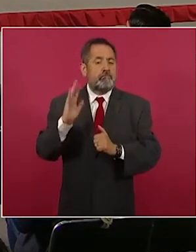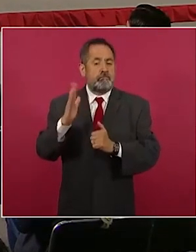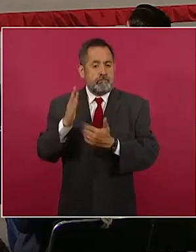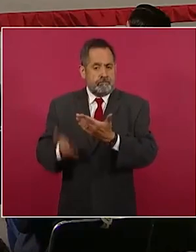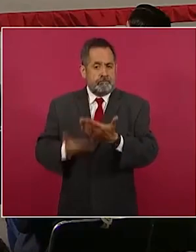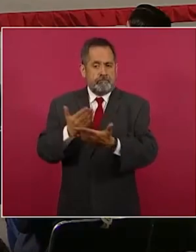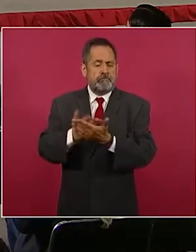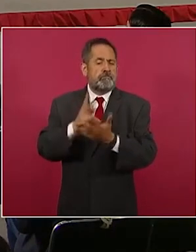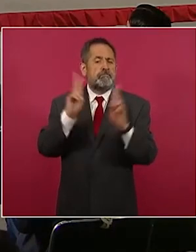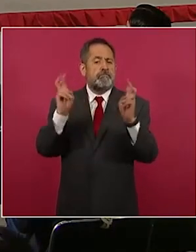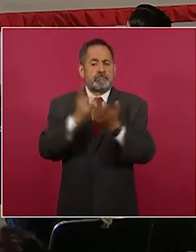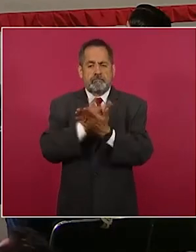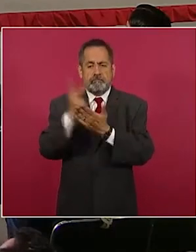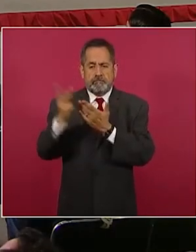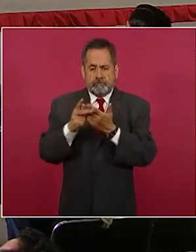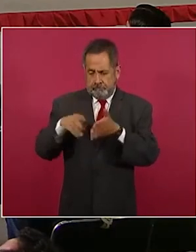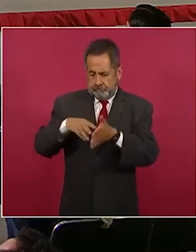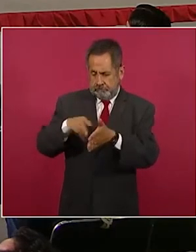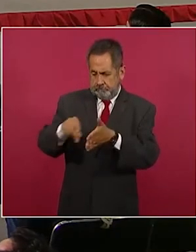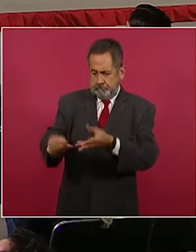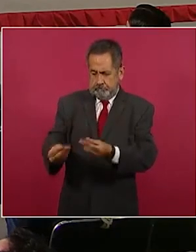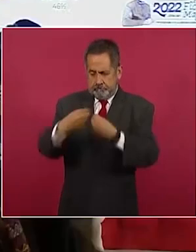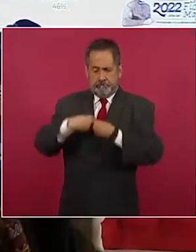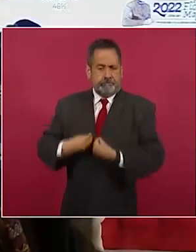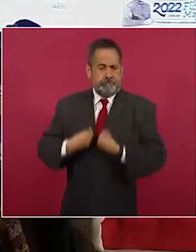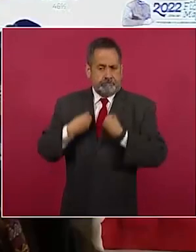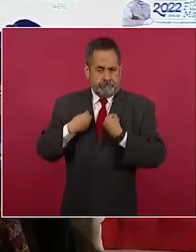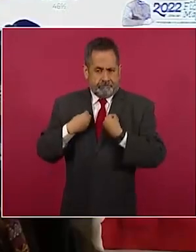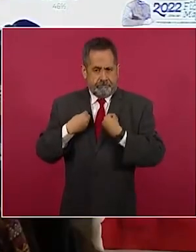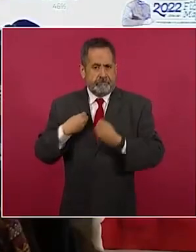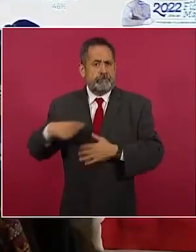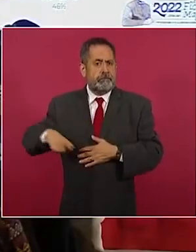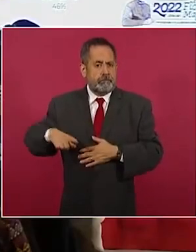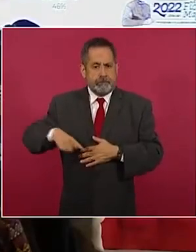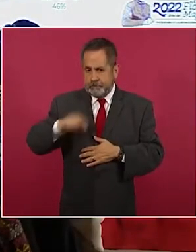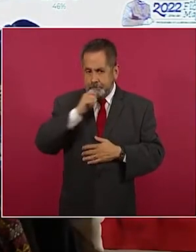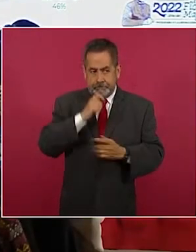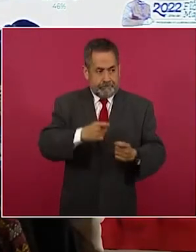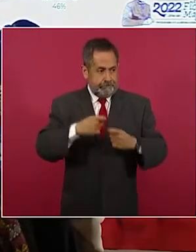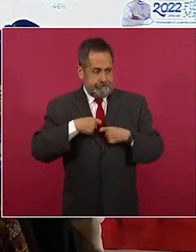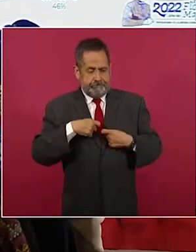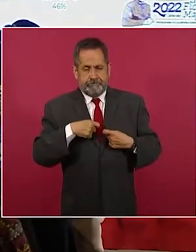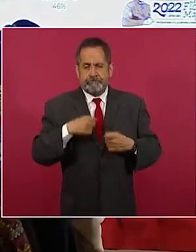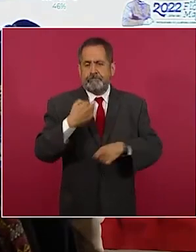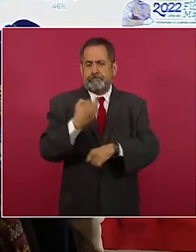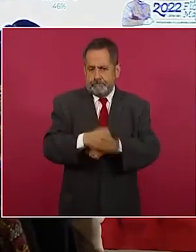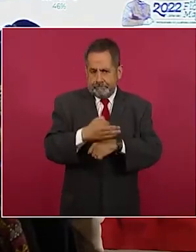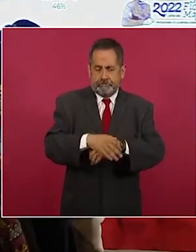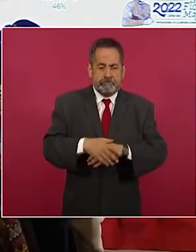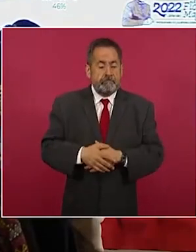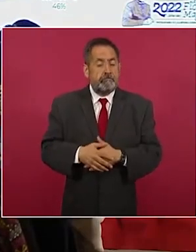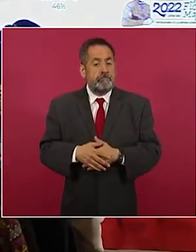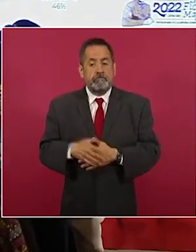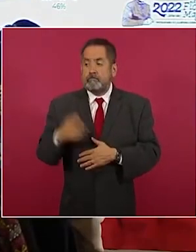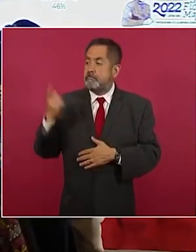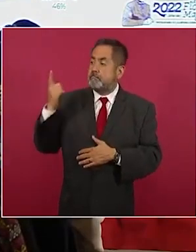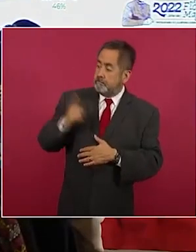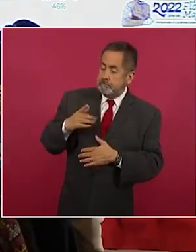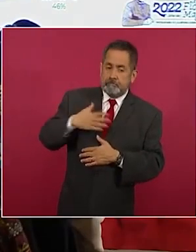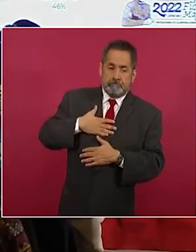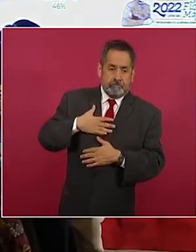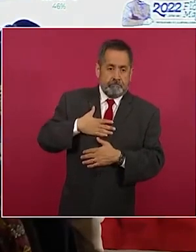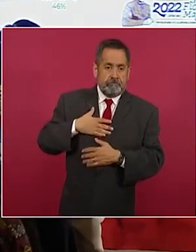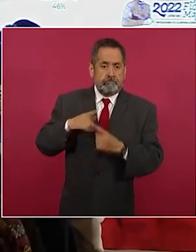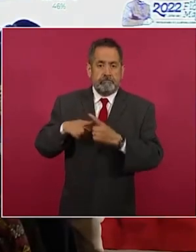programa Sembrando Vida, estábamos todavía como gobierno en transición. Una de las indicaciones que recibimos, en su caso una